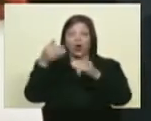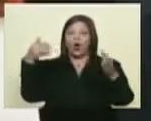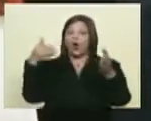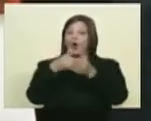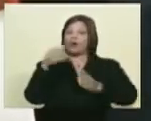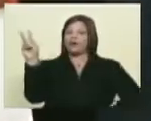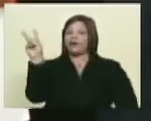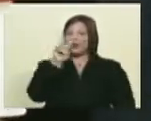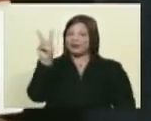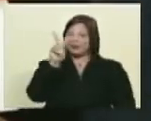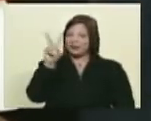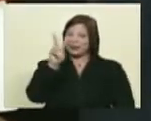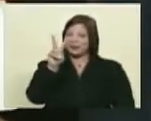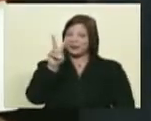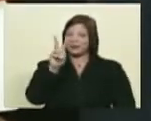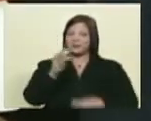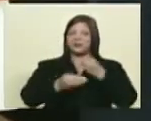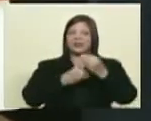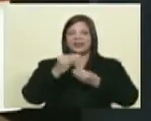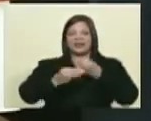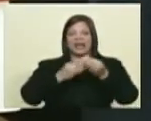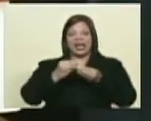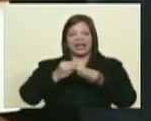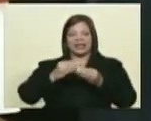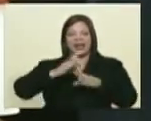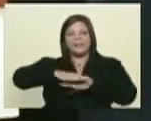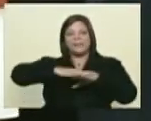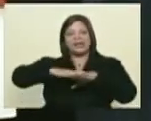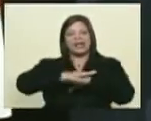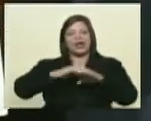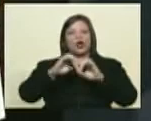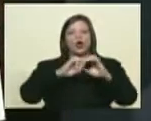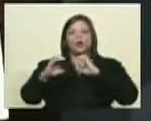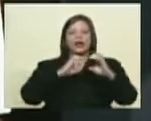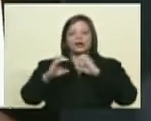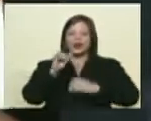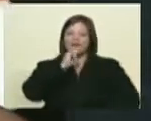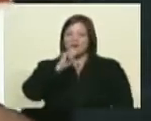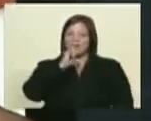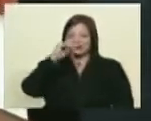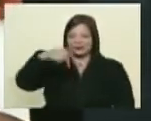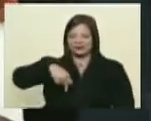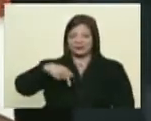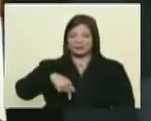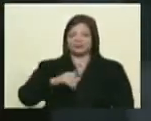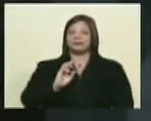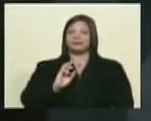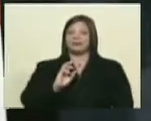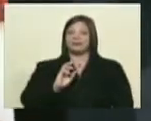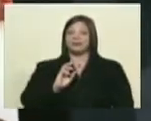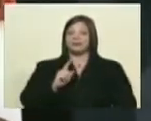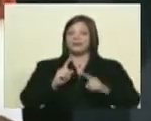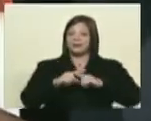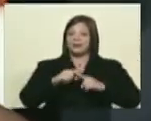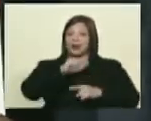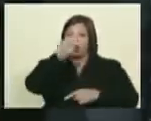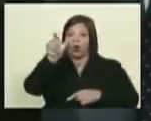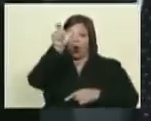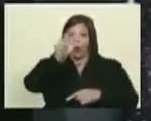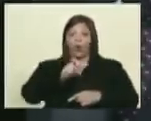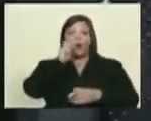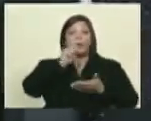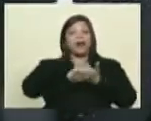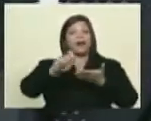Venezuela, editado por el Ministerio del Poder Popular para la Comunicación y la Información en Venezuela, aunque su autor es